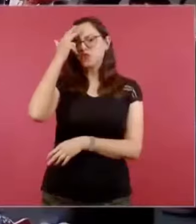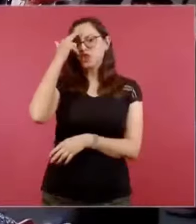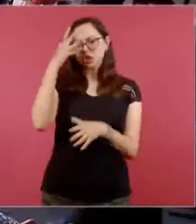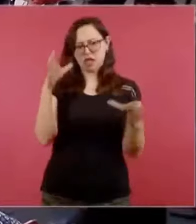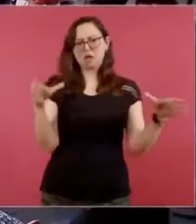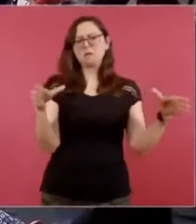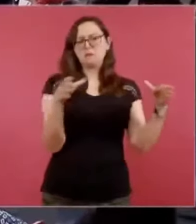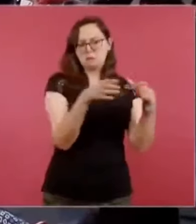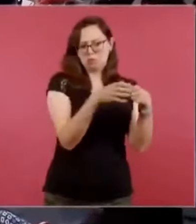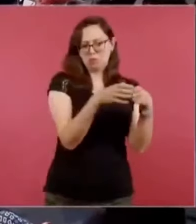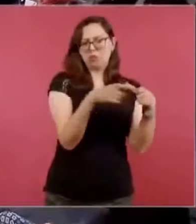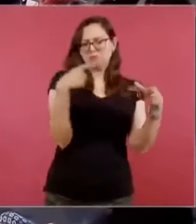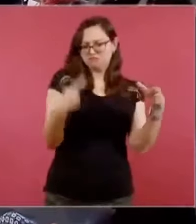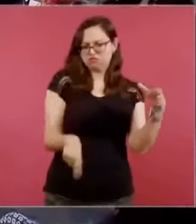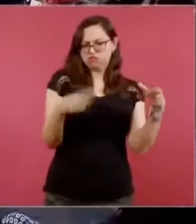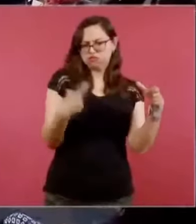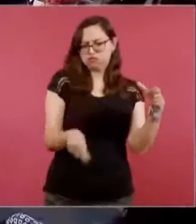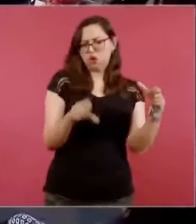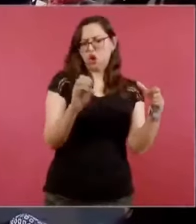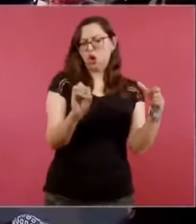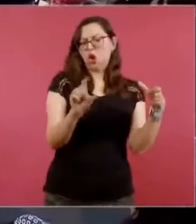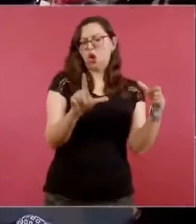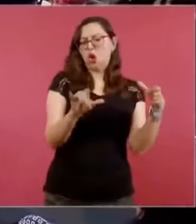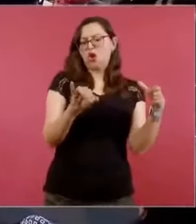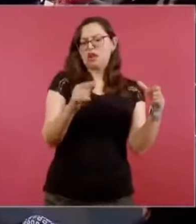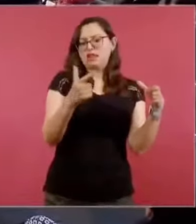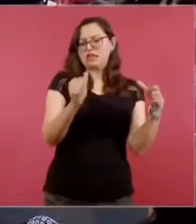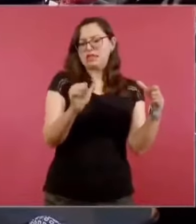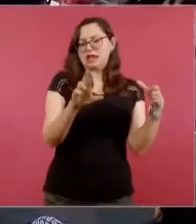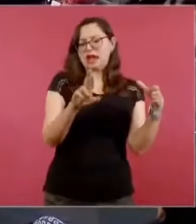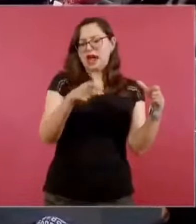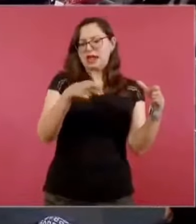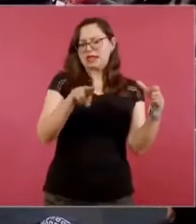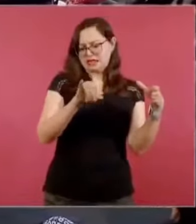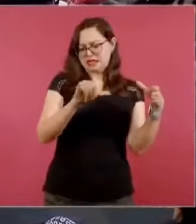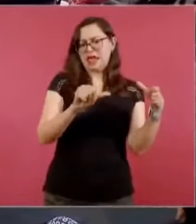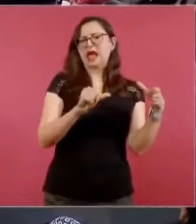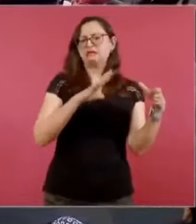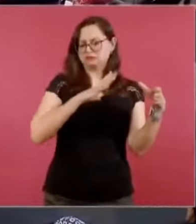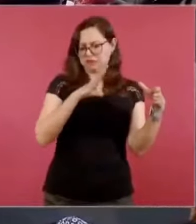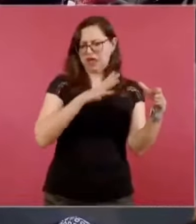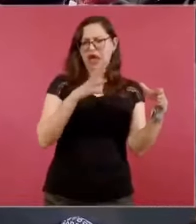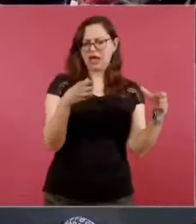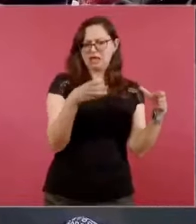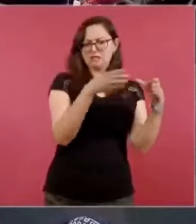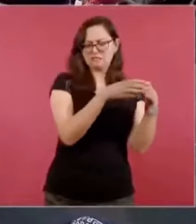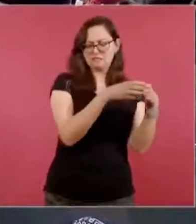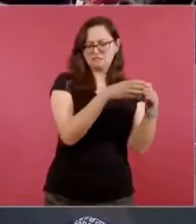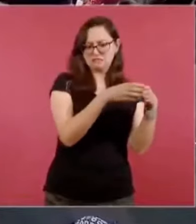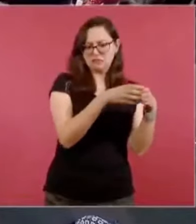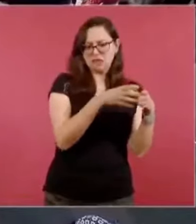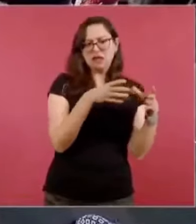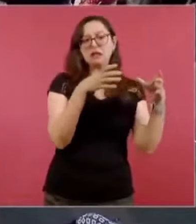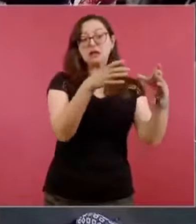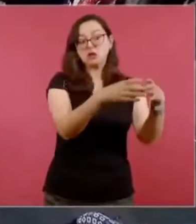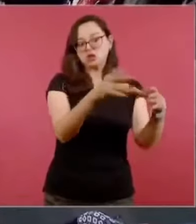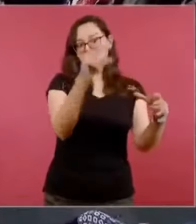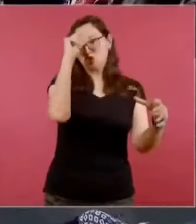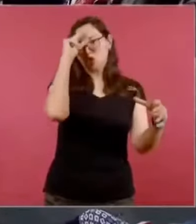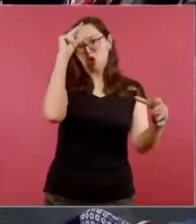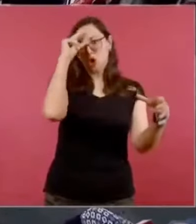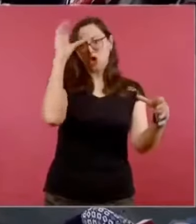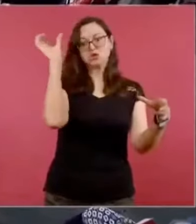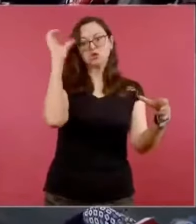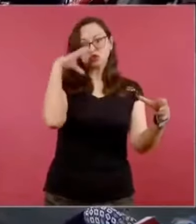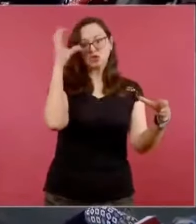los científicos y la prensa. Entonces,